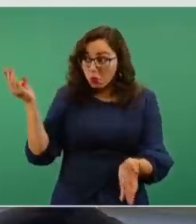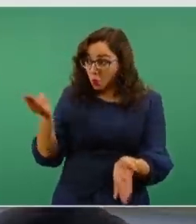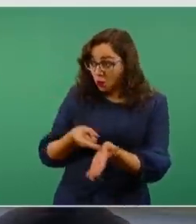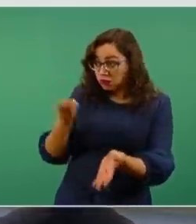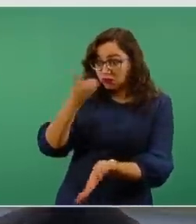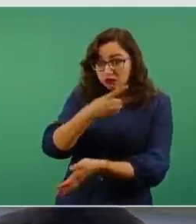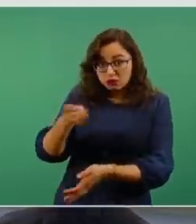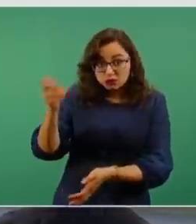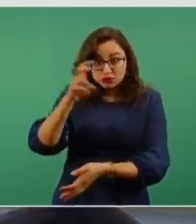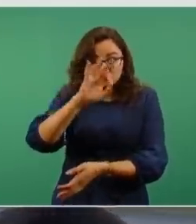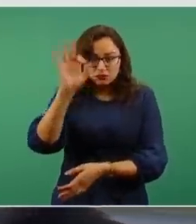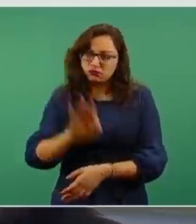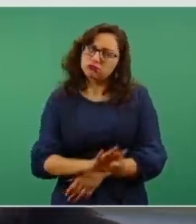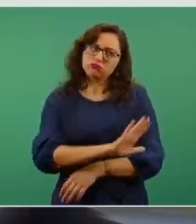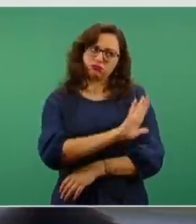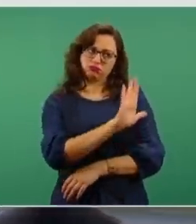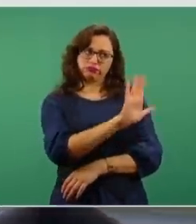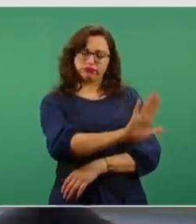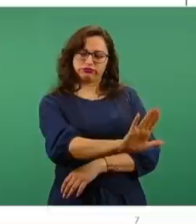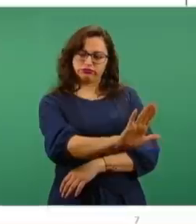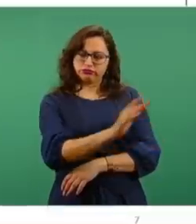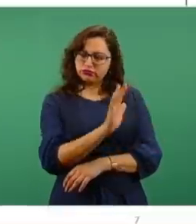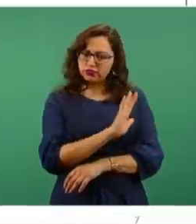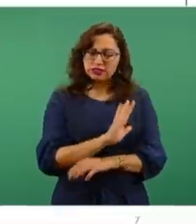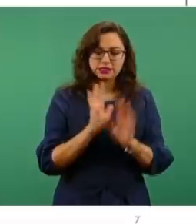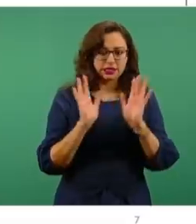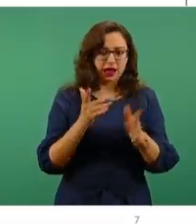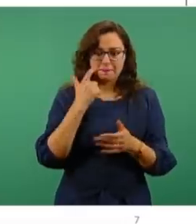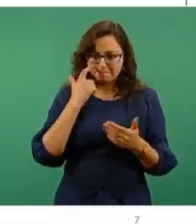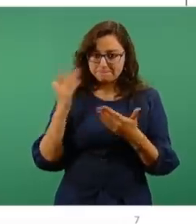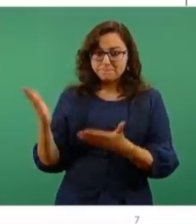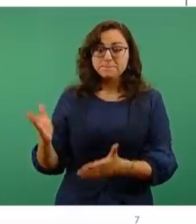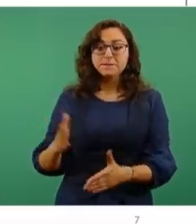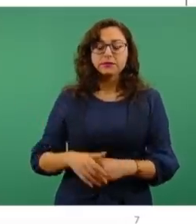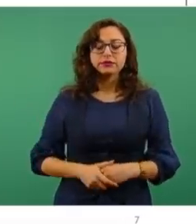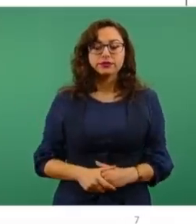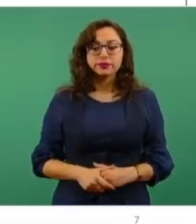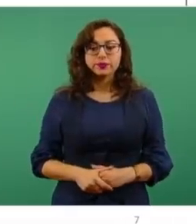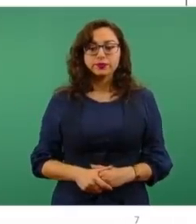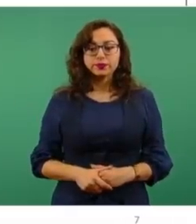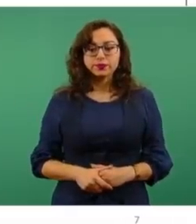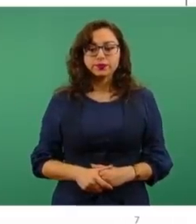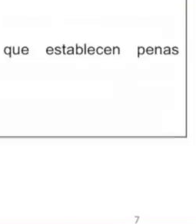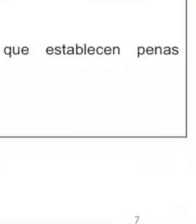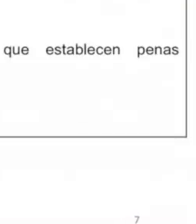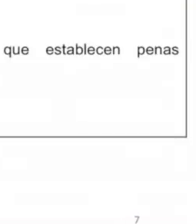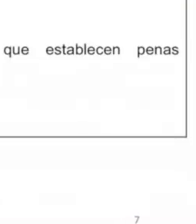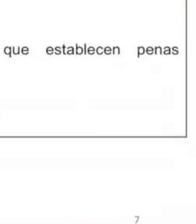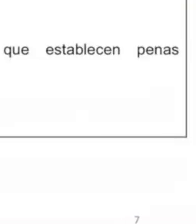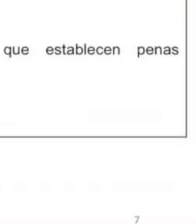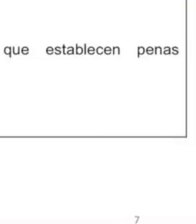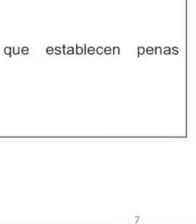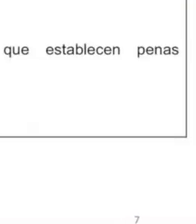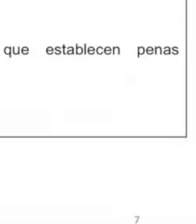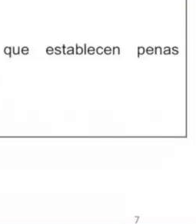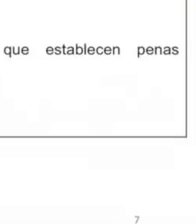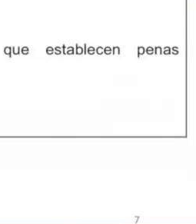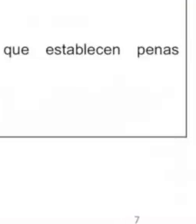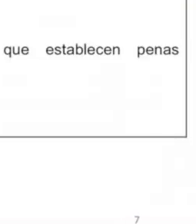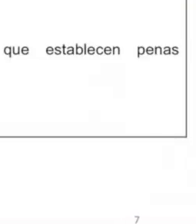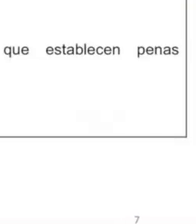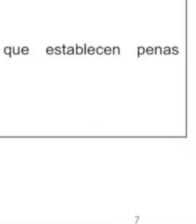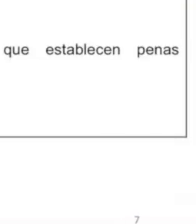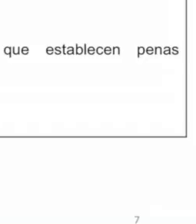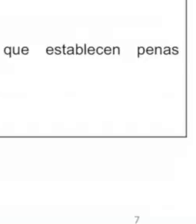porque antes la pena que les correspondía a ellos era de 30 por ciento. Pemex pagaba el 200 y ellos nada más